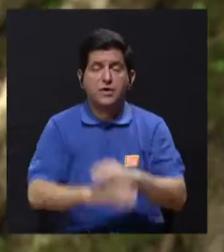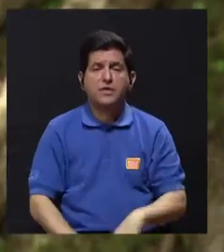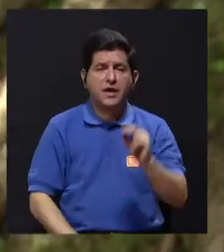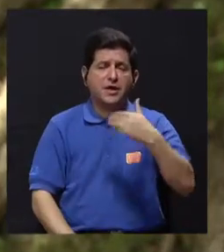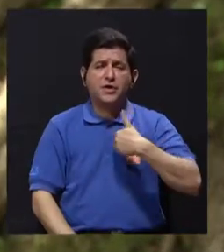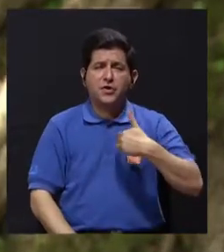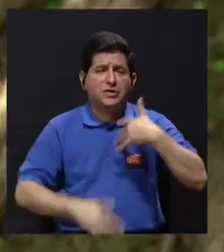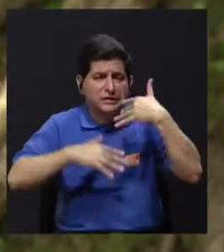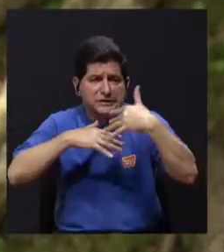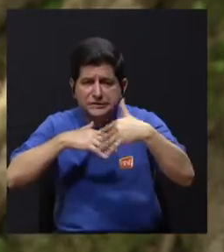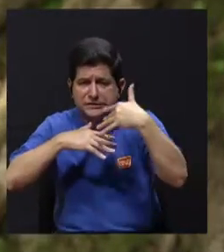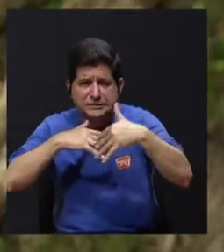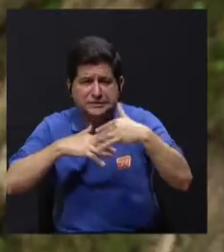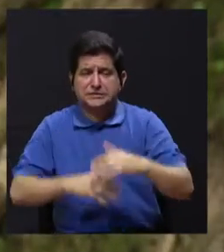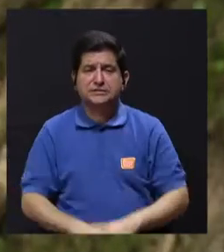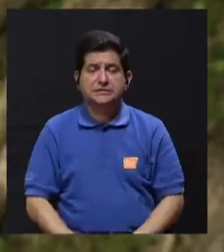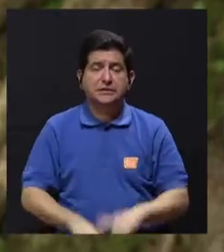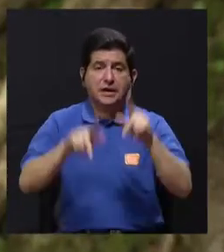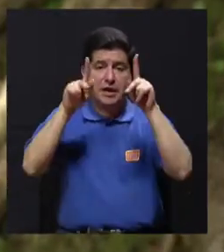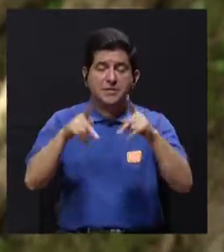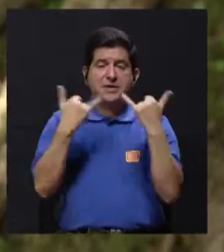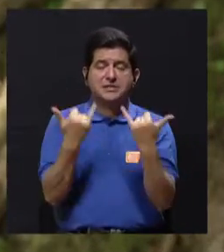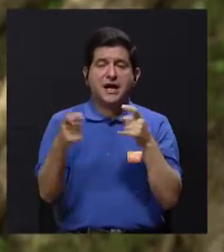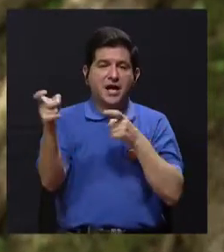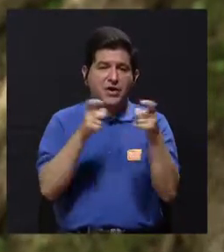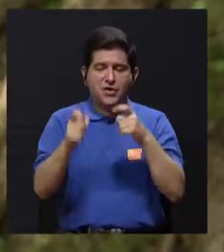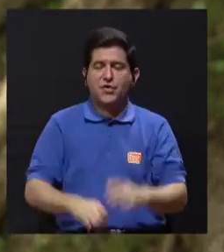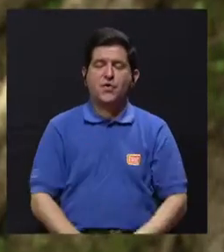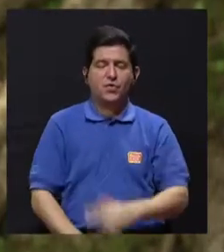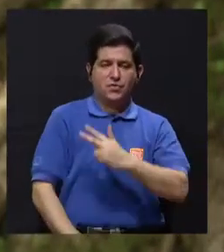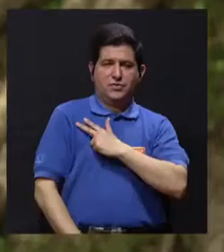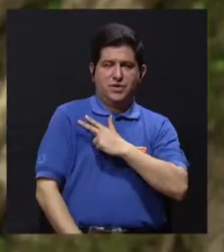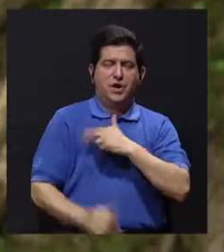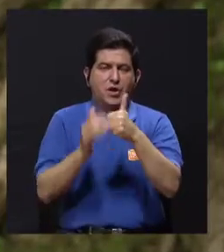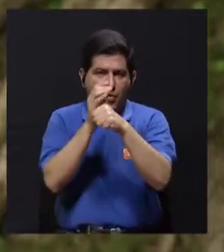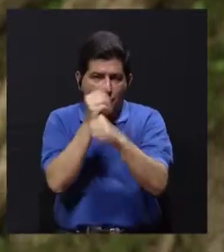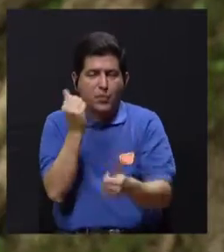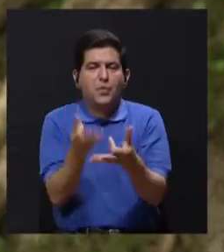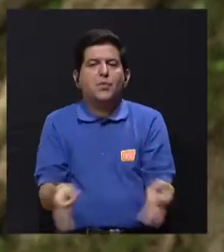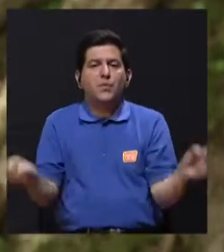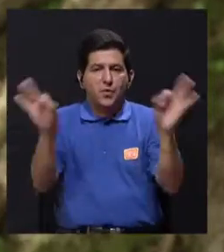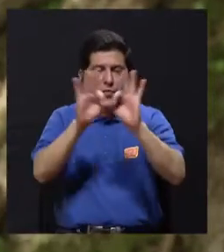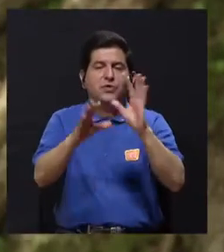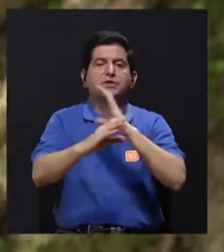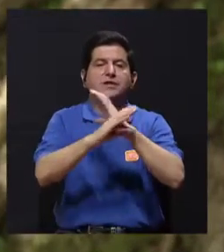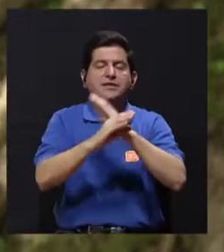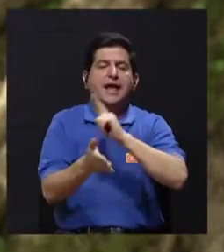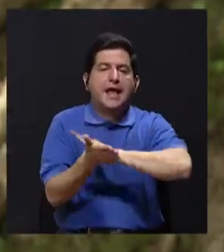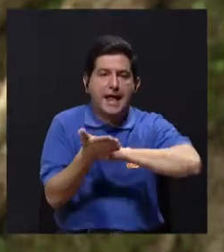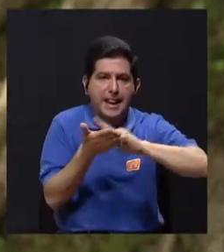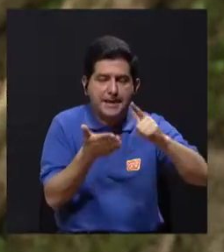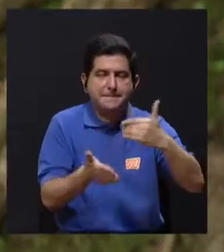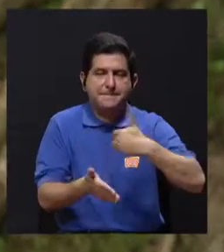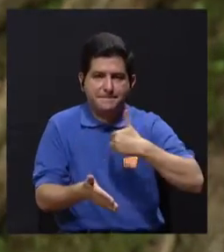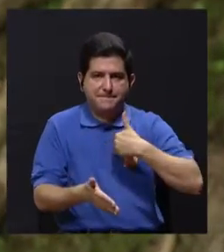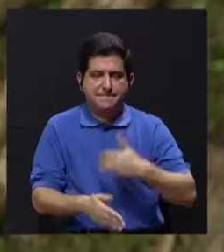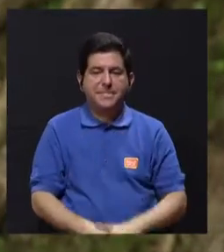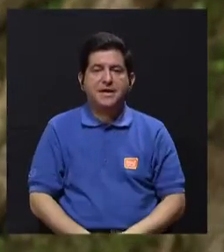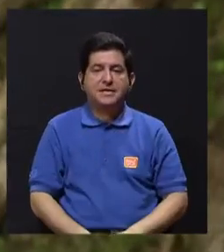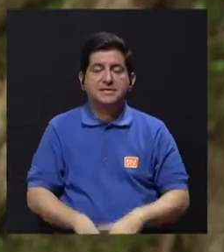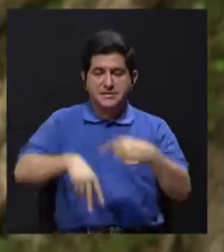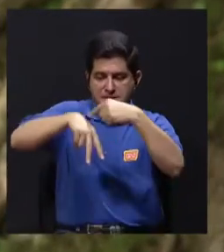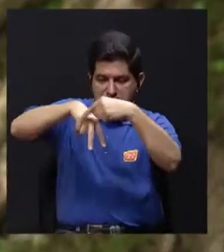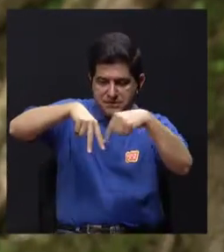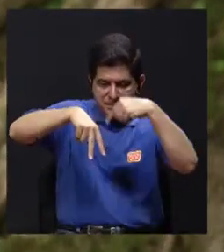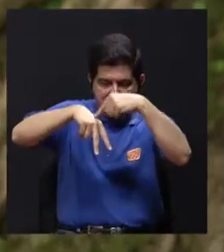llagas y úlceras. En personas que han perdido el control de los esfínteres, también es muy importante el cuidado y la higiene que se vaya a tener